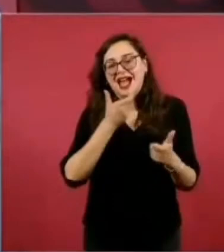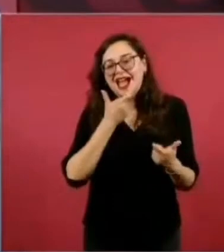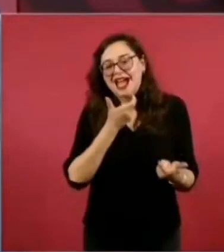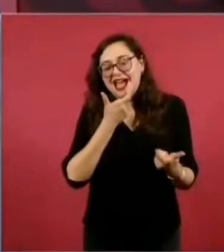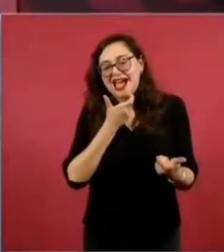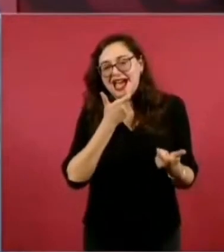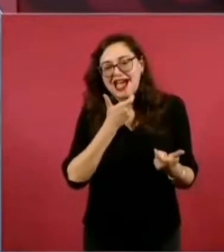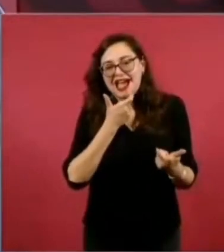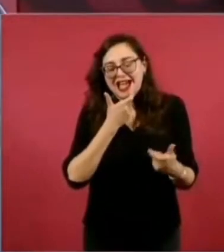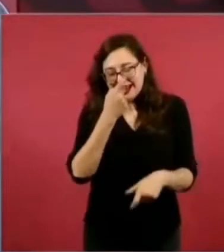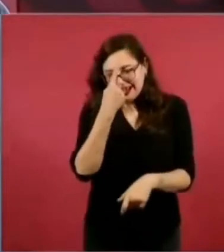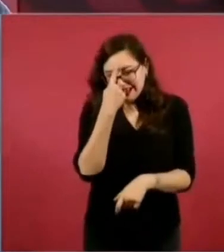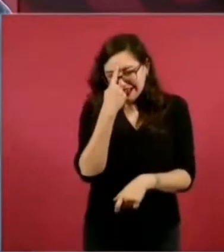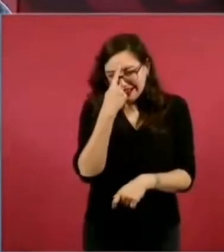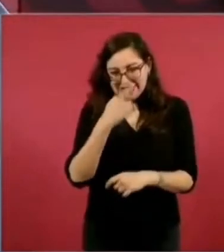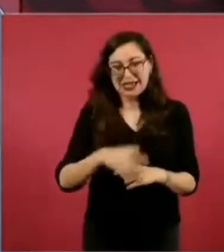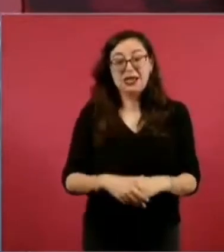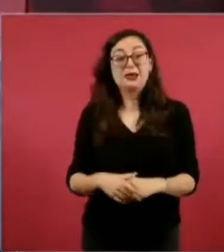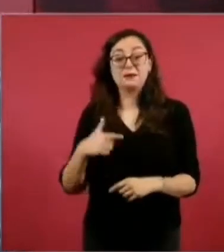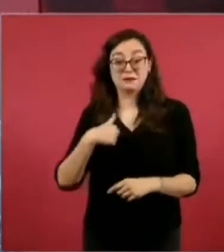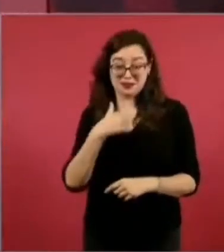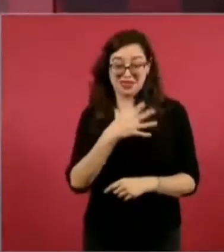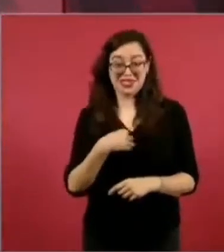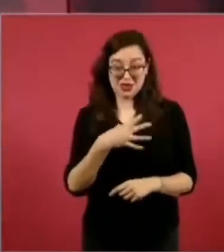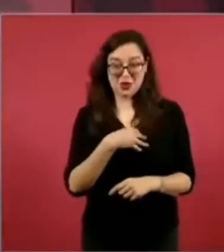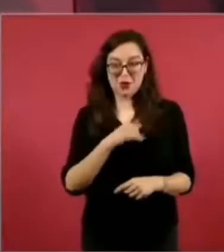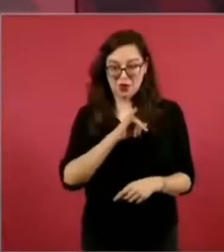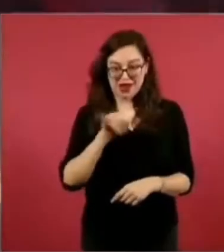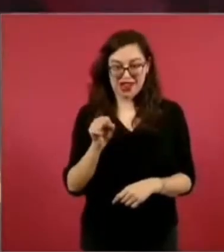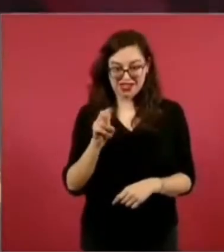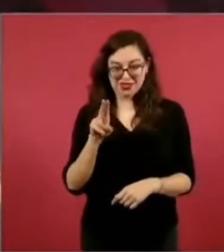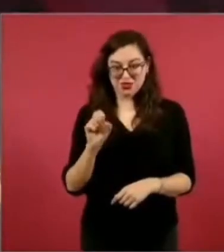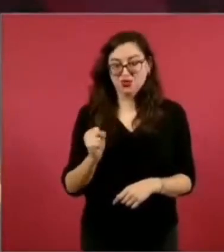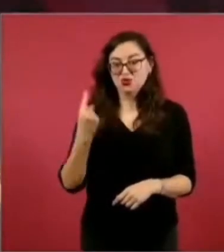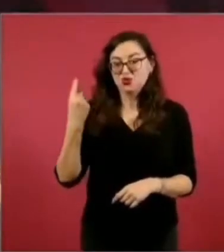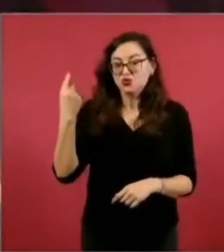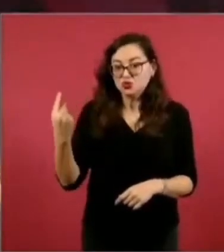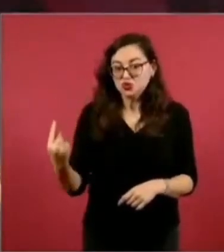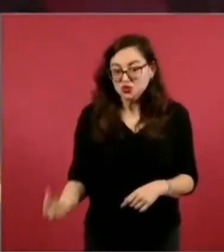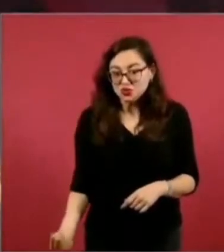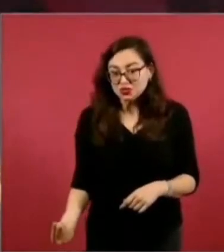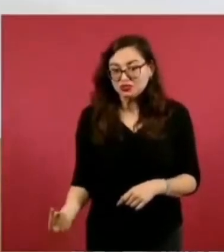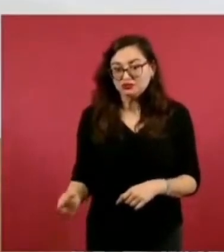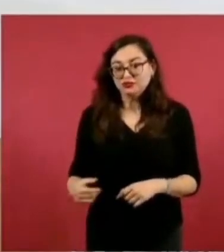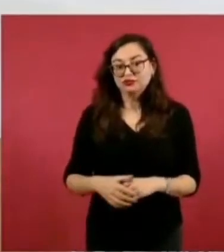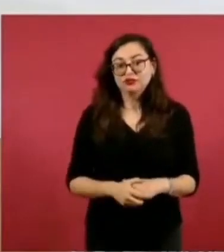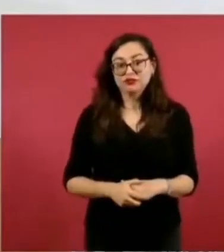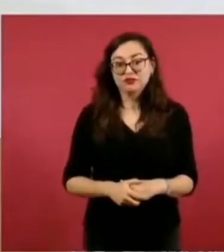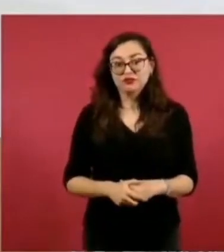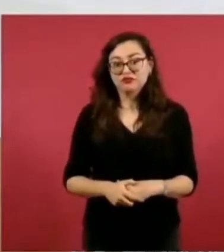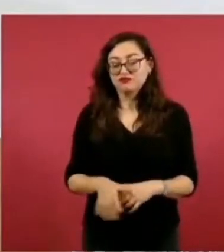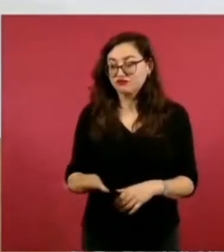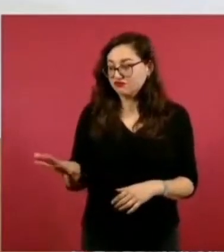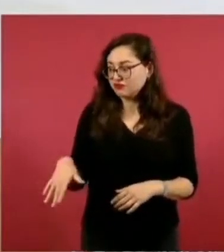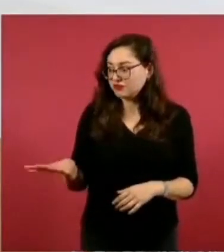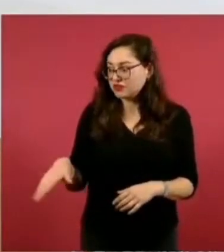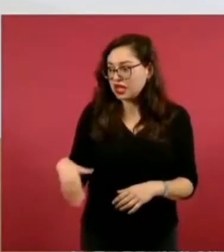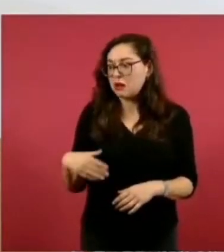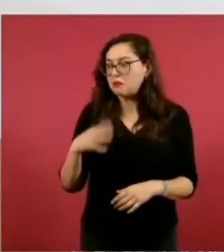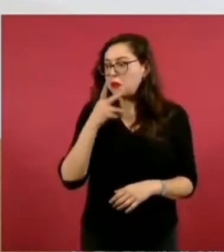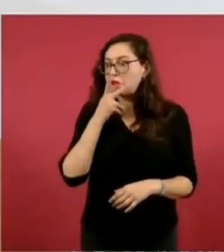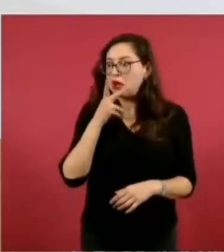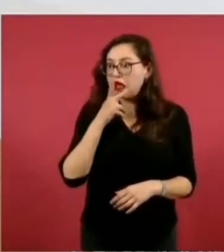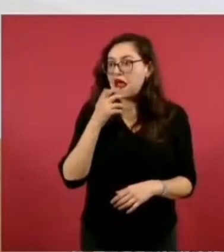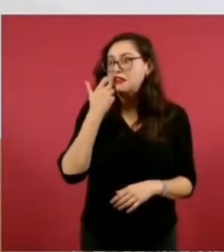Y Jesús, mi hijo, estaba pequeño y estábamos en el debate. Me puedes llevar al debate,